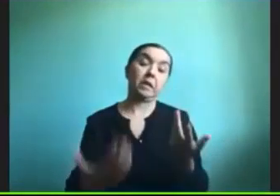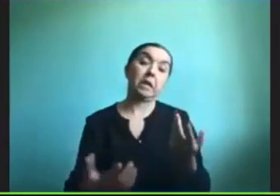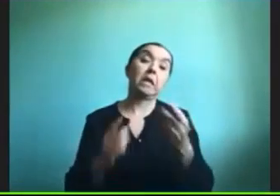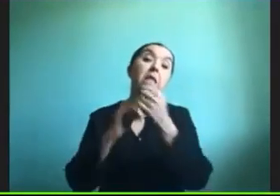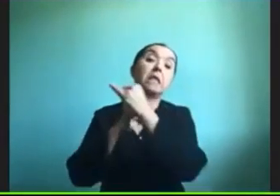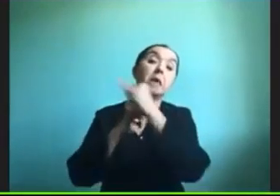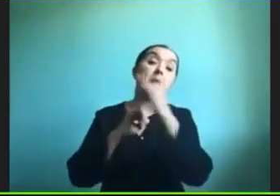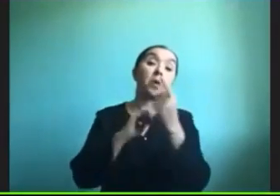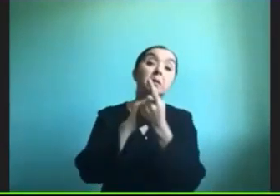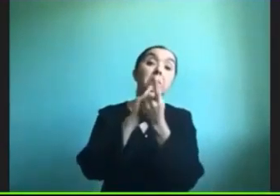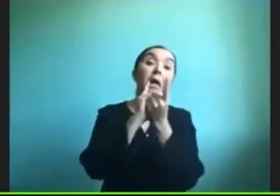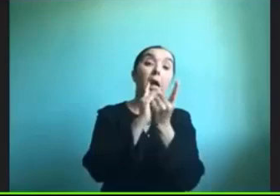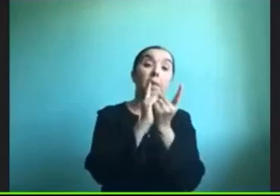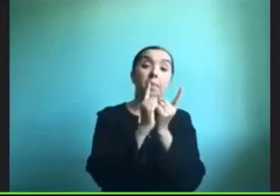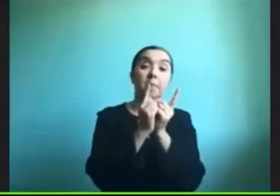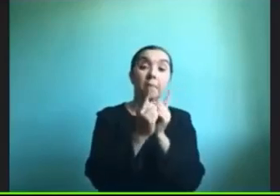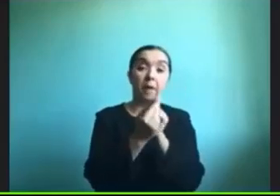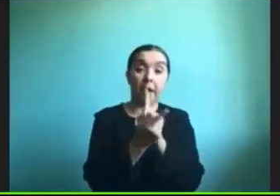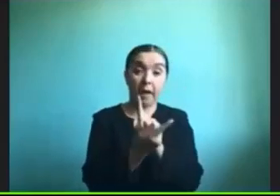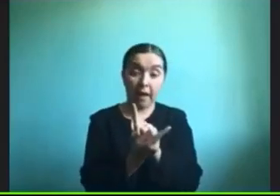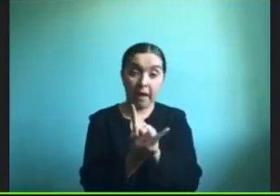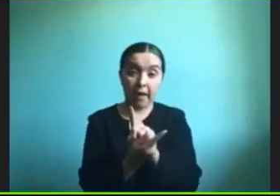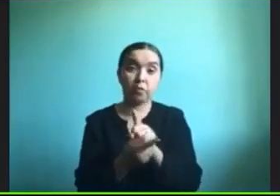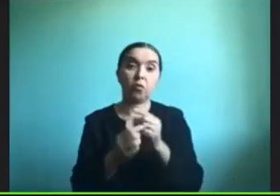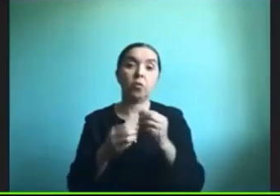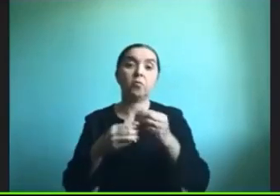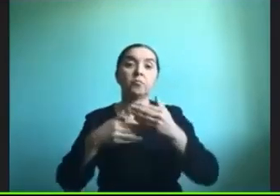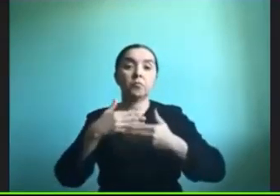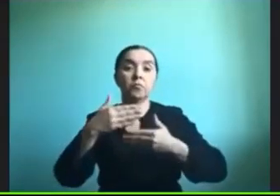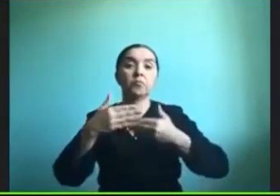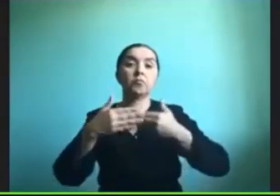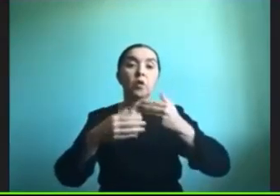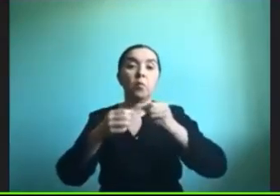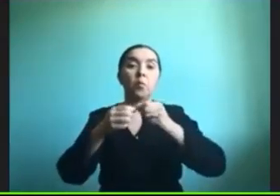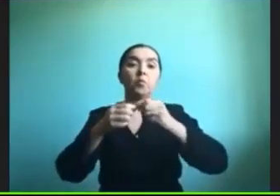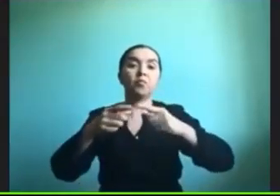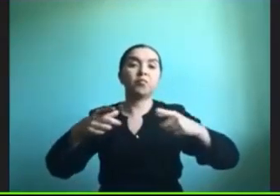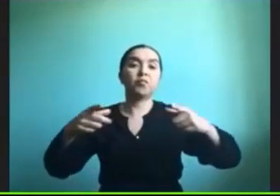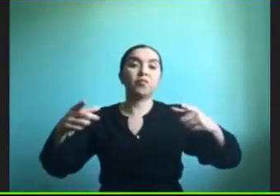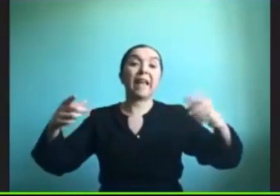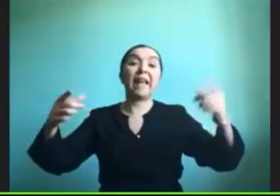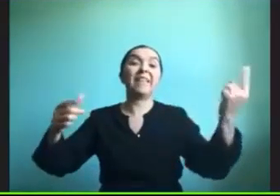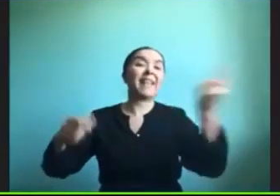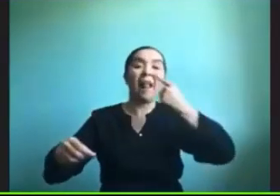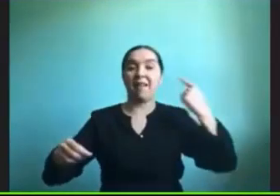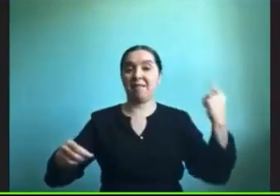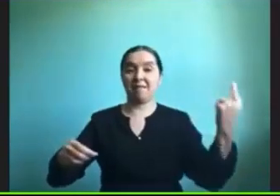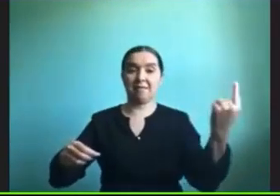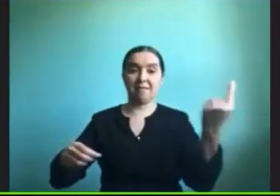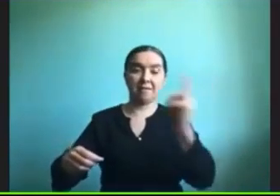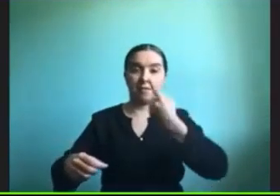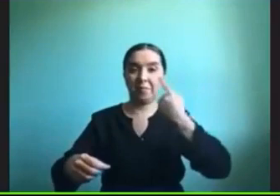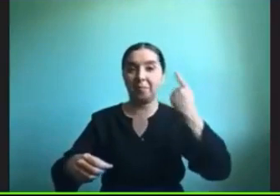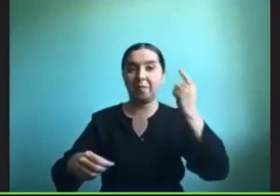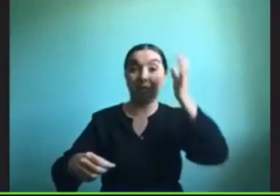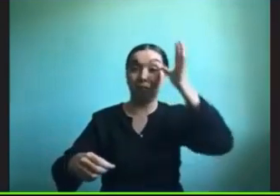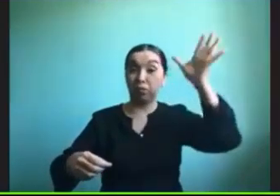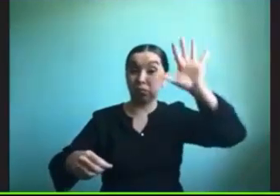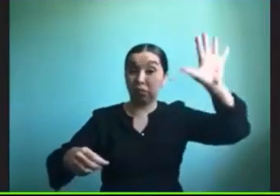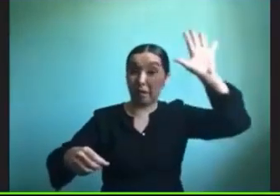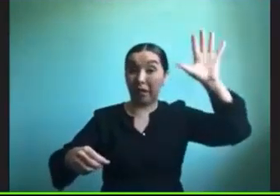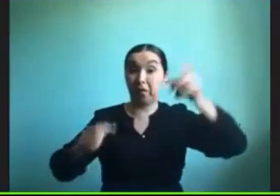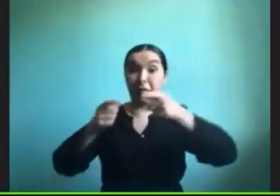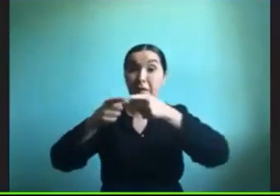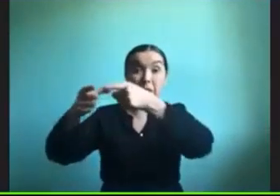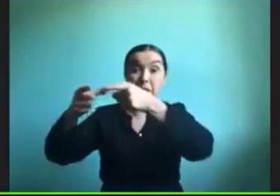como un poco como que se va generalizando la imagen y se va haciendo más abstracta hasta que al final incluso puedes